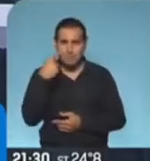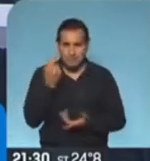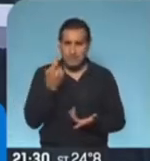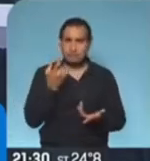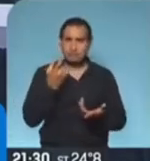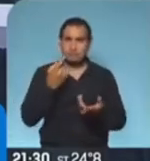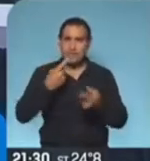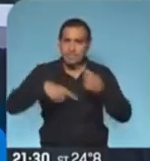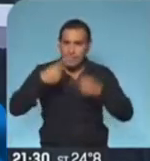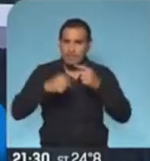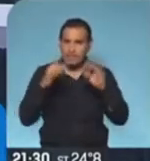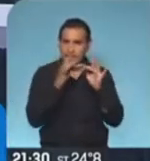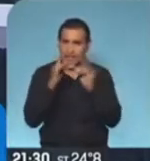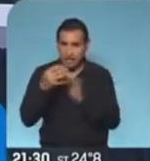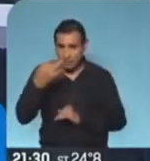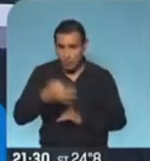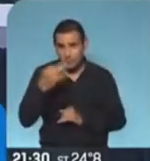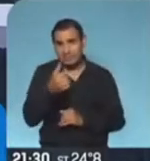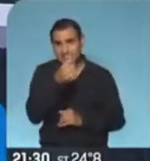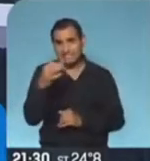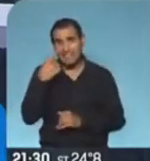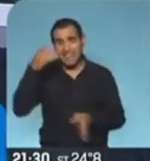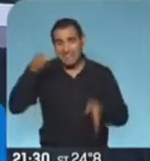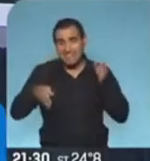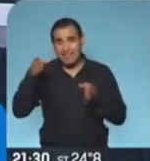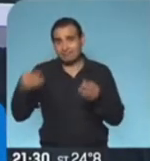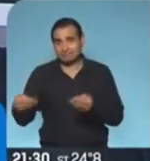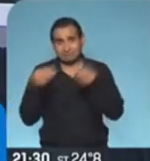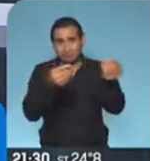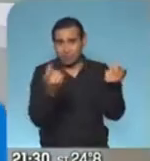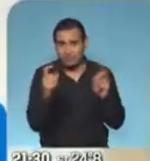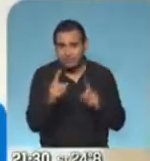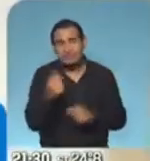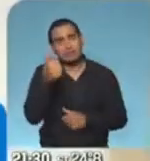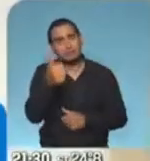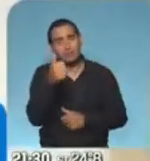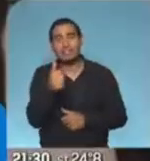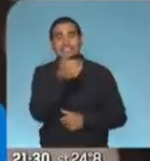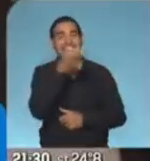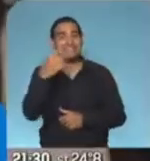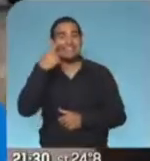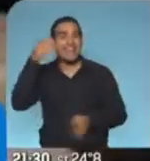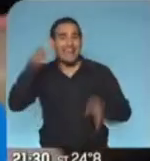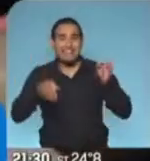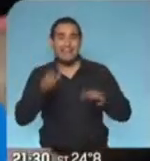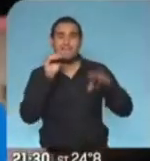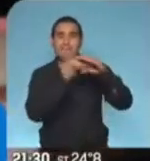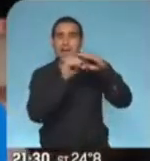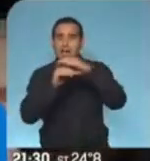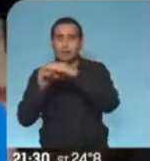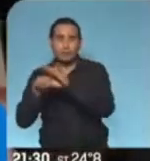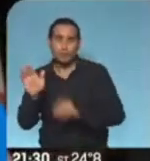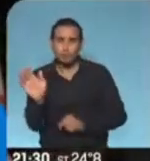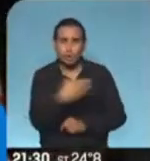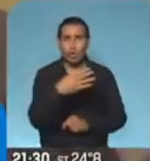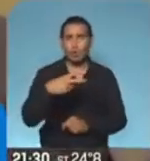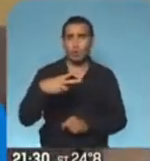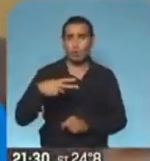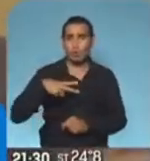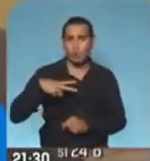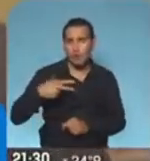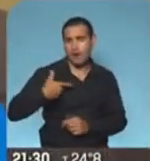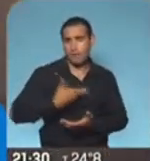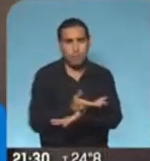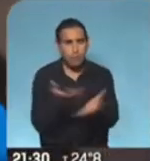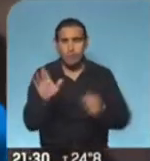no tengan que presentarla, por lo menos por los próximos 60 días? Por supuesto, se junta a días para todos los bancos públicos y privados que